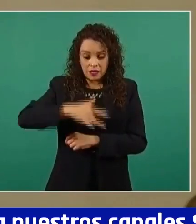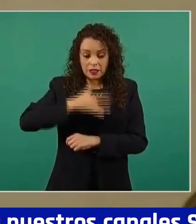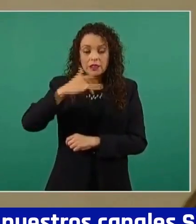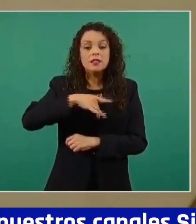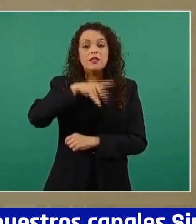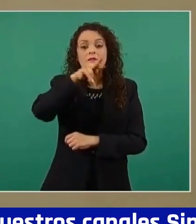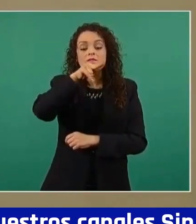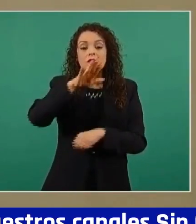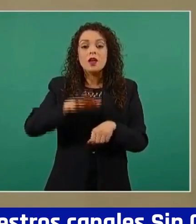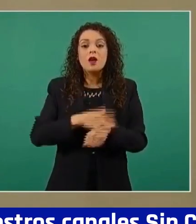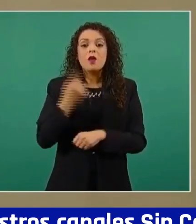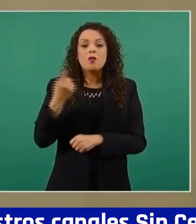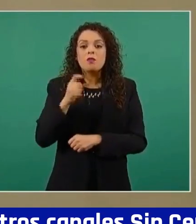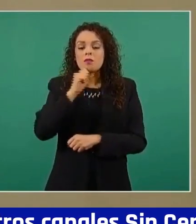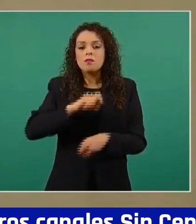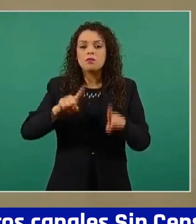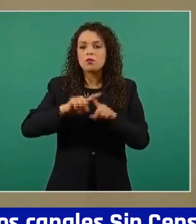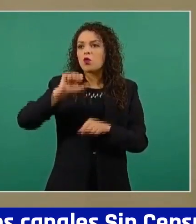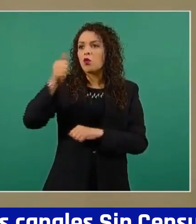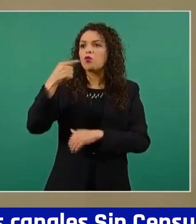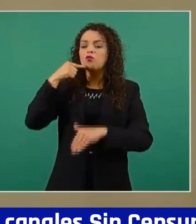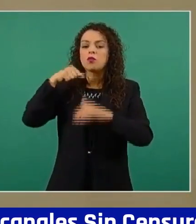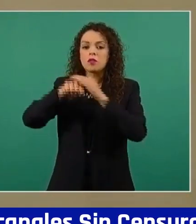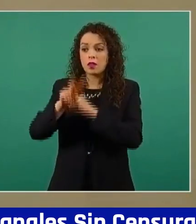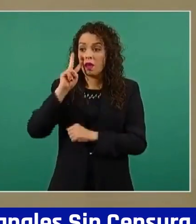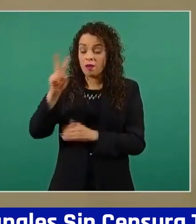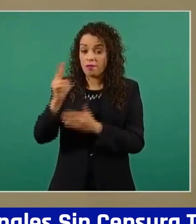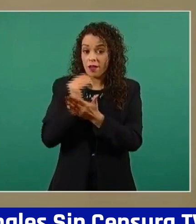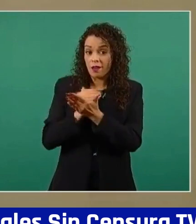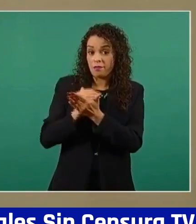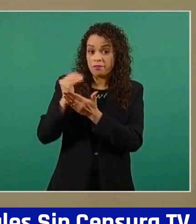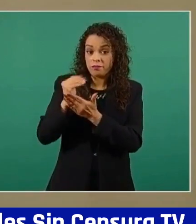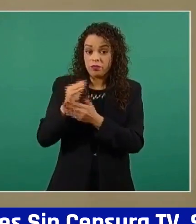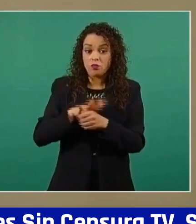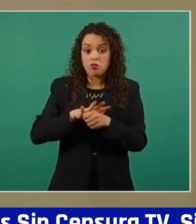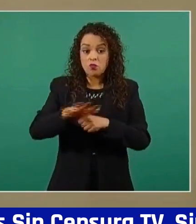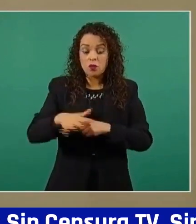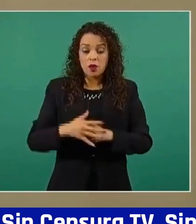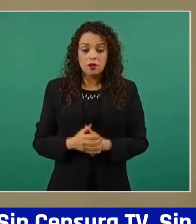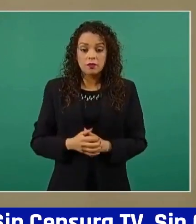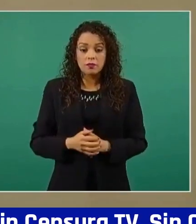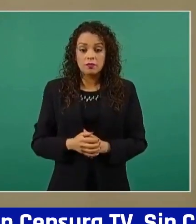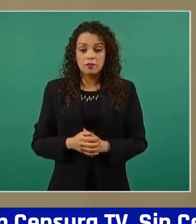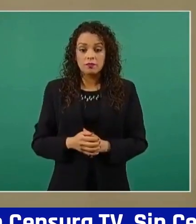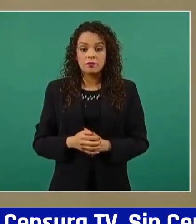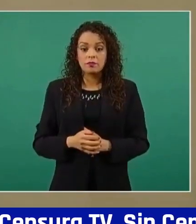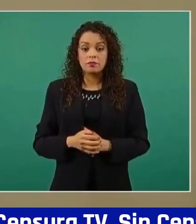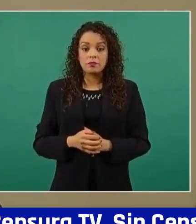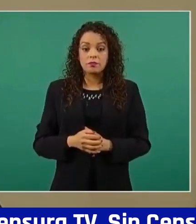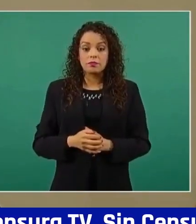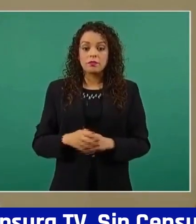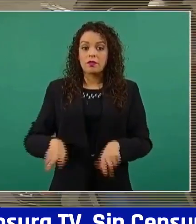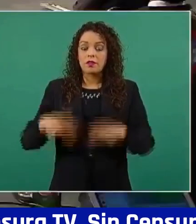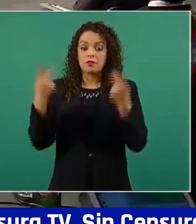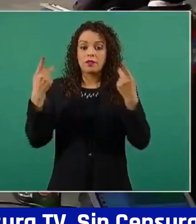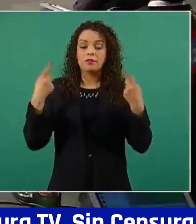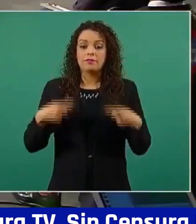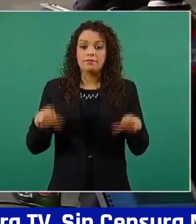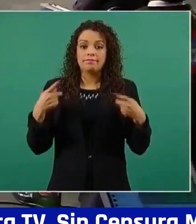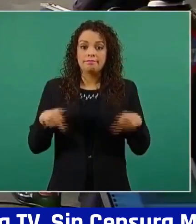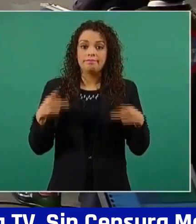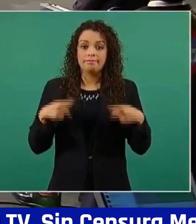va aparejado con otro delito que tuvo también un incremento notable que es el tema de la trata de blancas, la trata de personas.